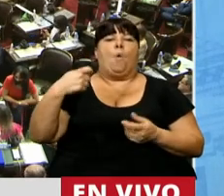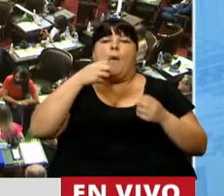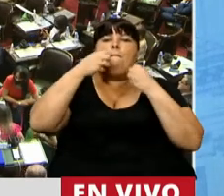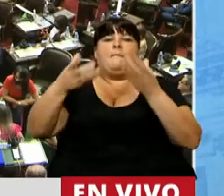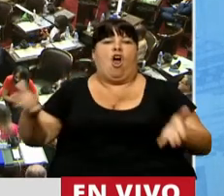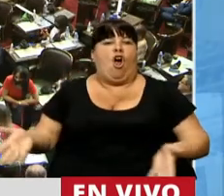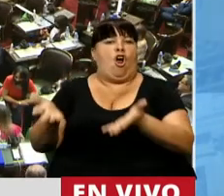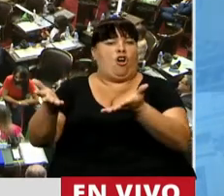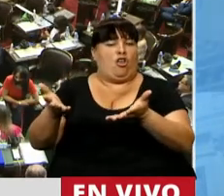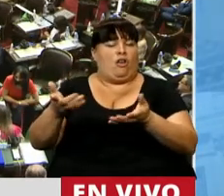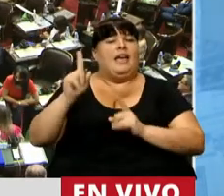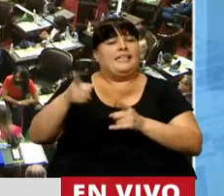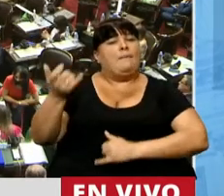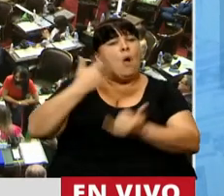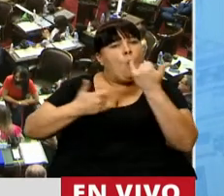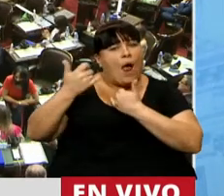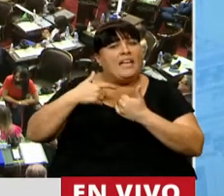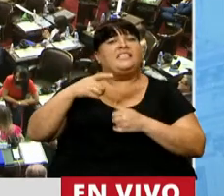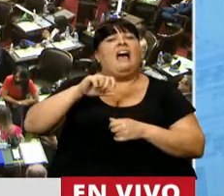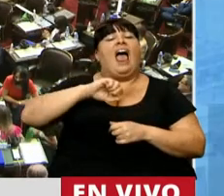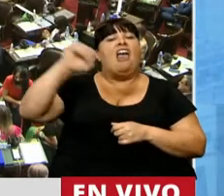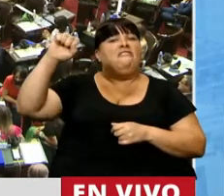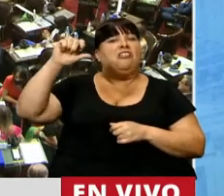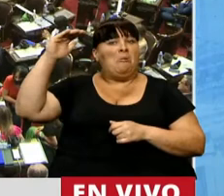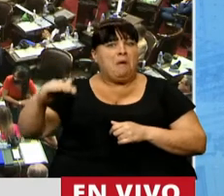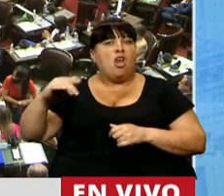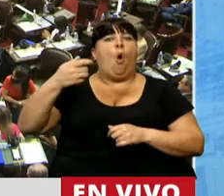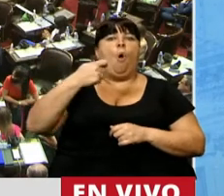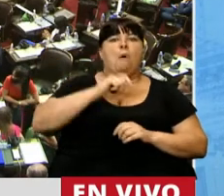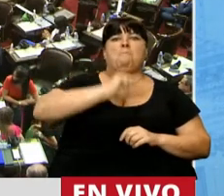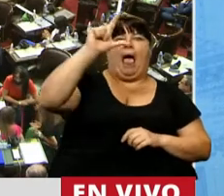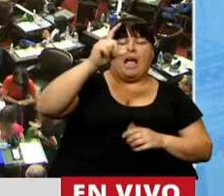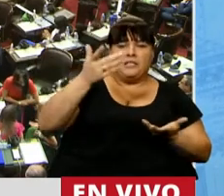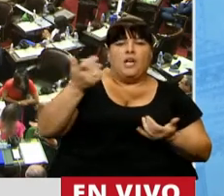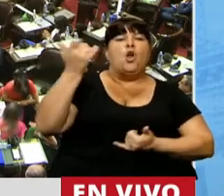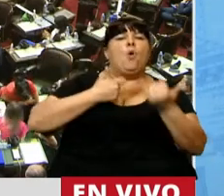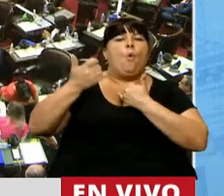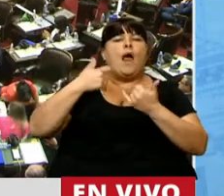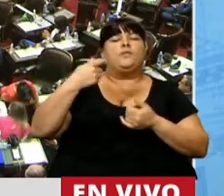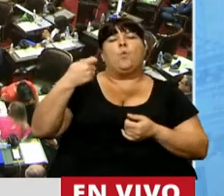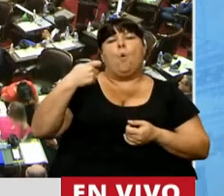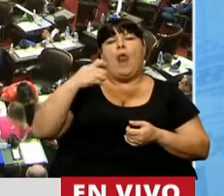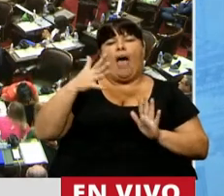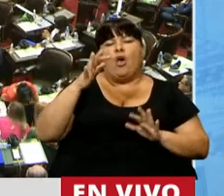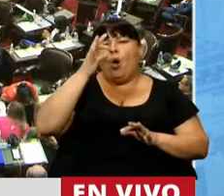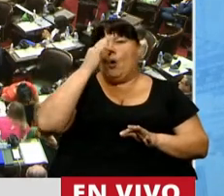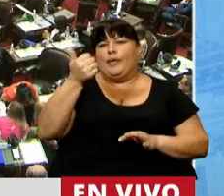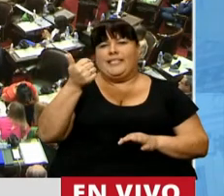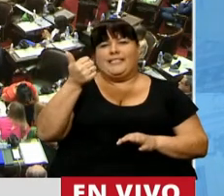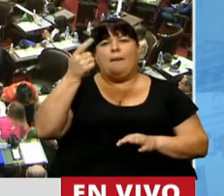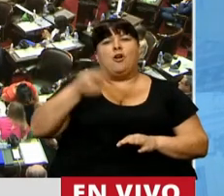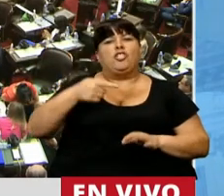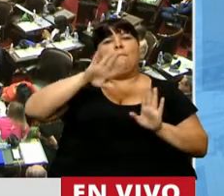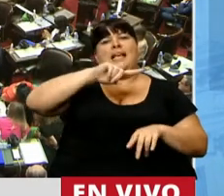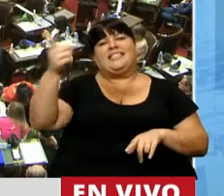jubilados y nos cuentan que le ganaron a la inflación y nos hablan de un haber jubilatorio 26 puntos